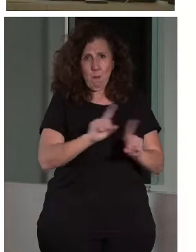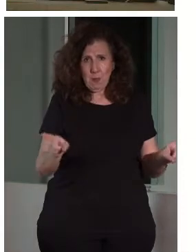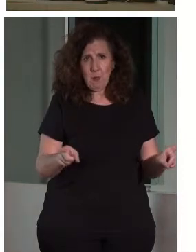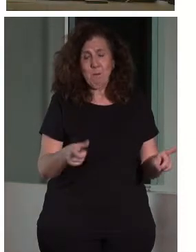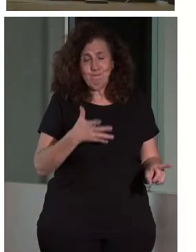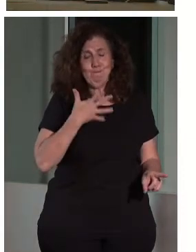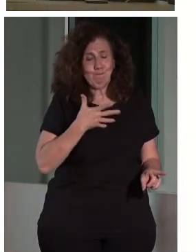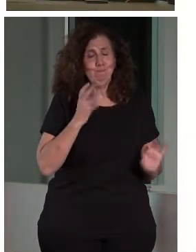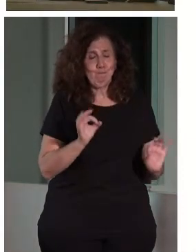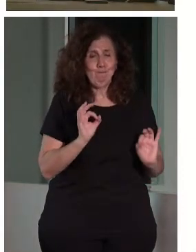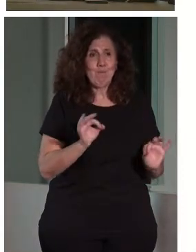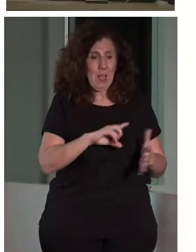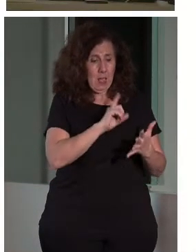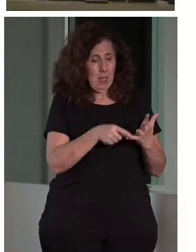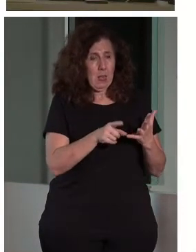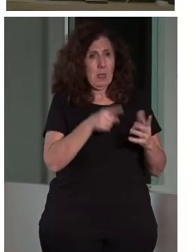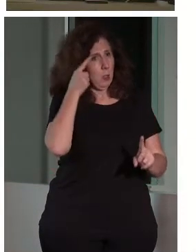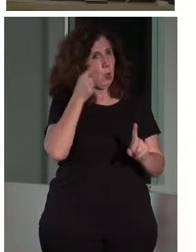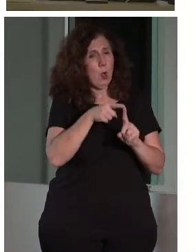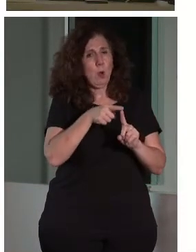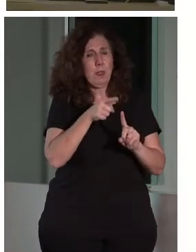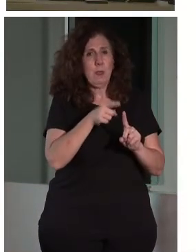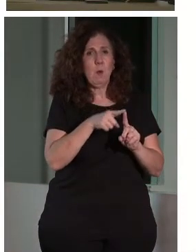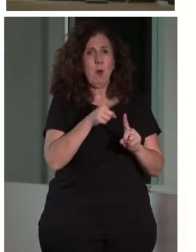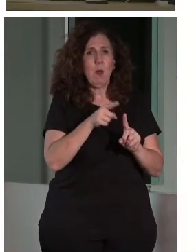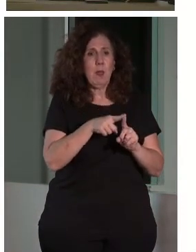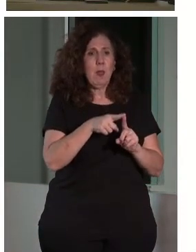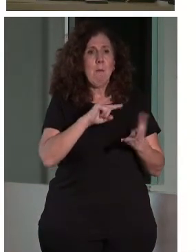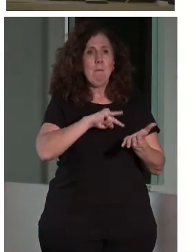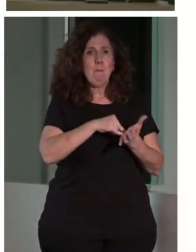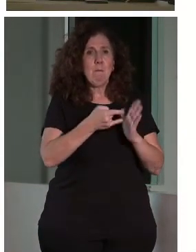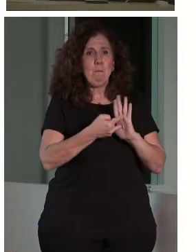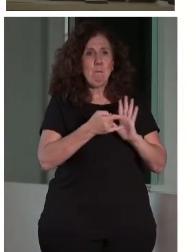El quinto reto es la planificación. La accesibilidad real se planifica.